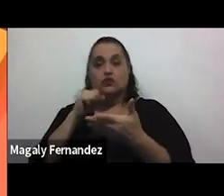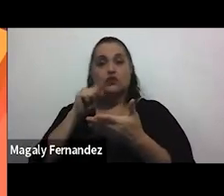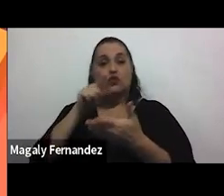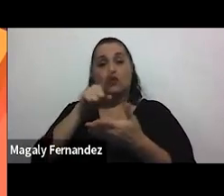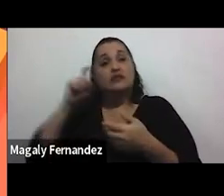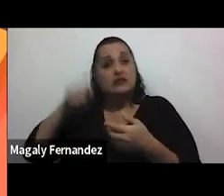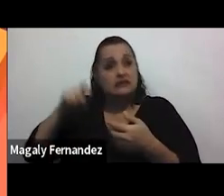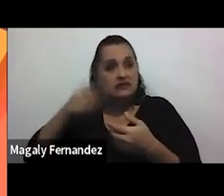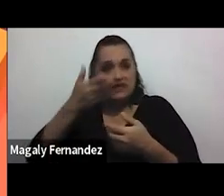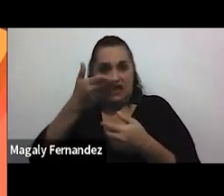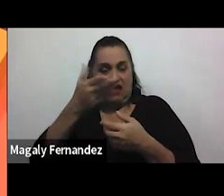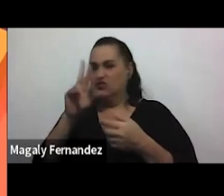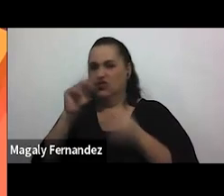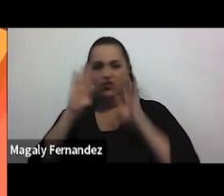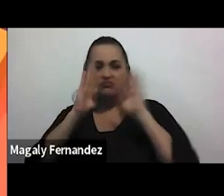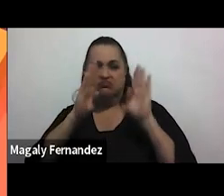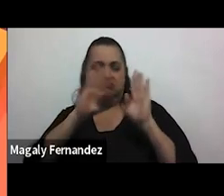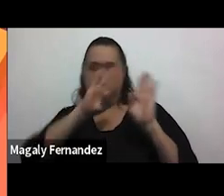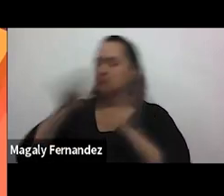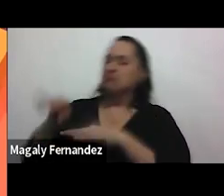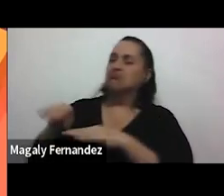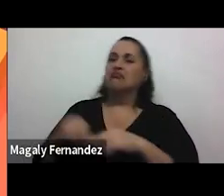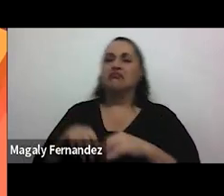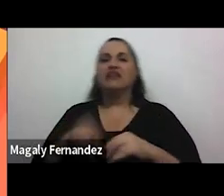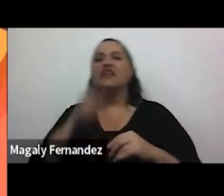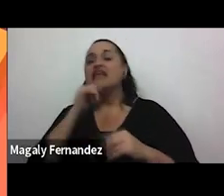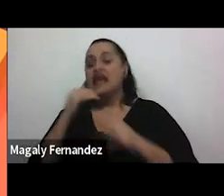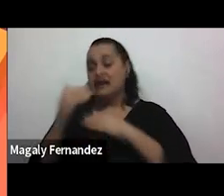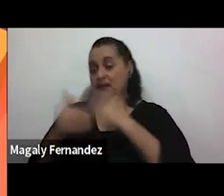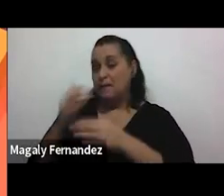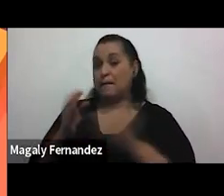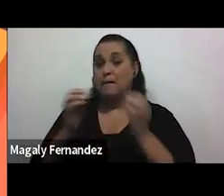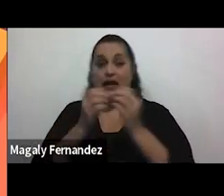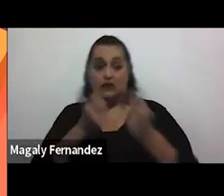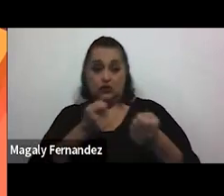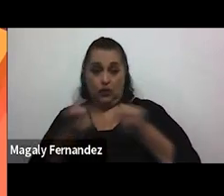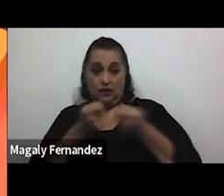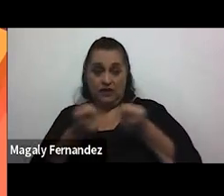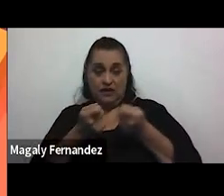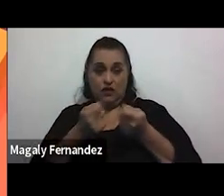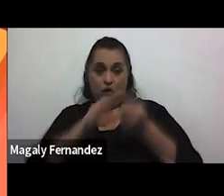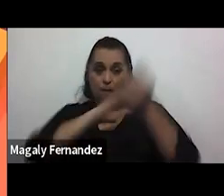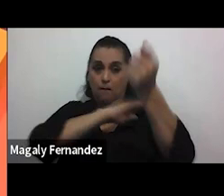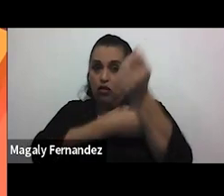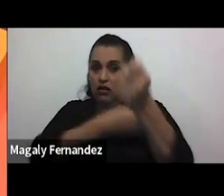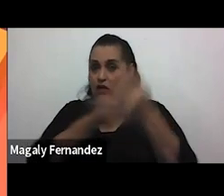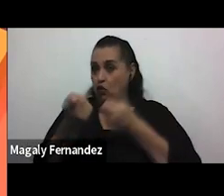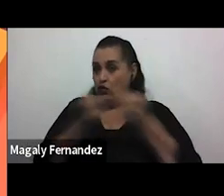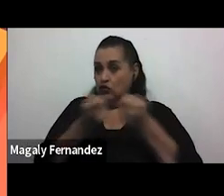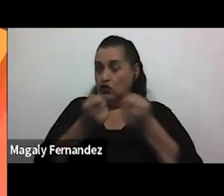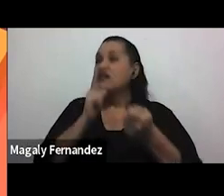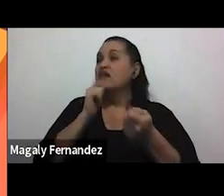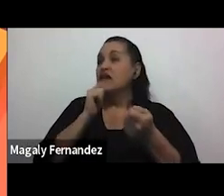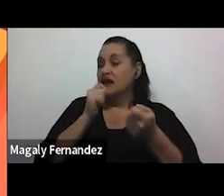necesidades sino que quien ejerce ese mayor dominio y ese mayor poder y control es quien